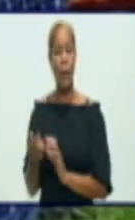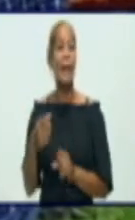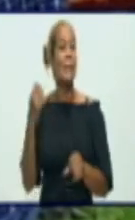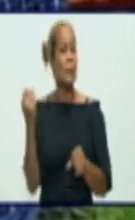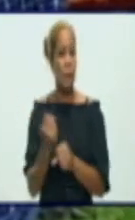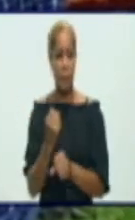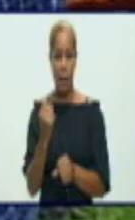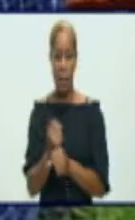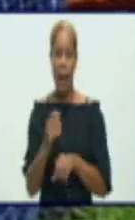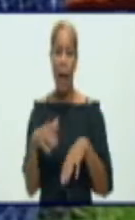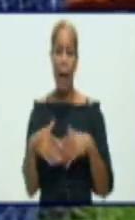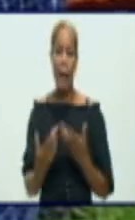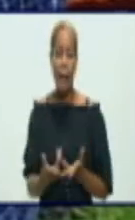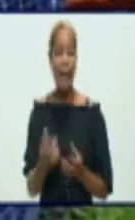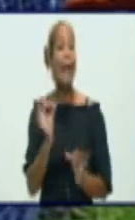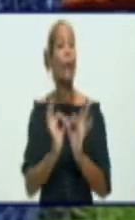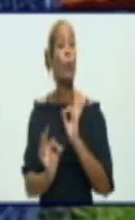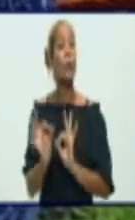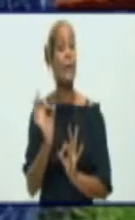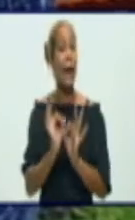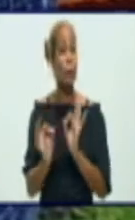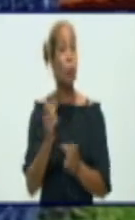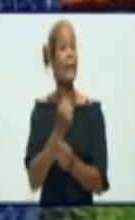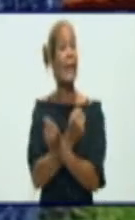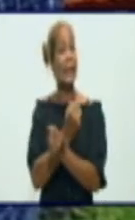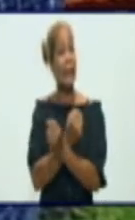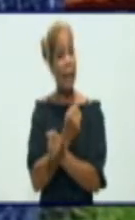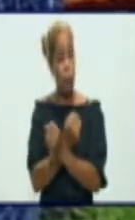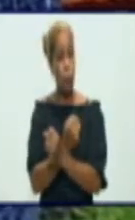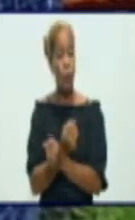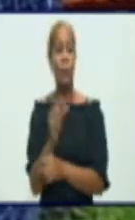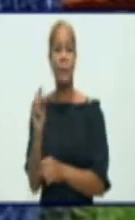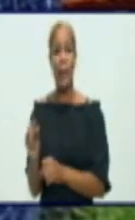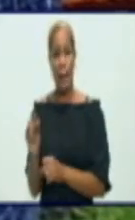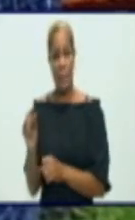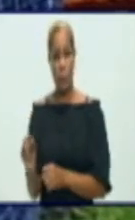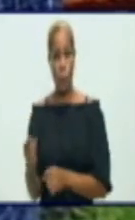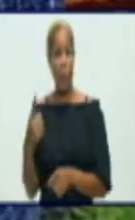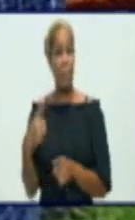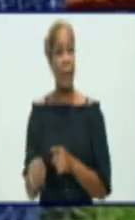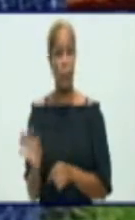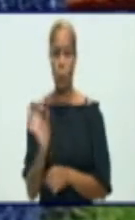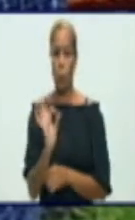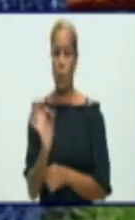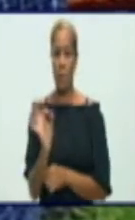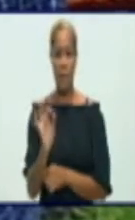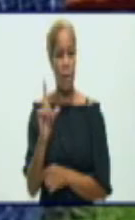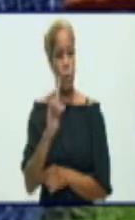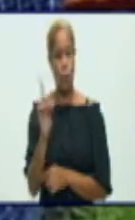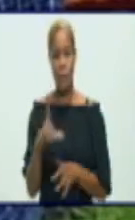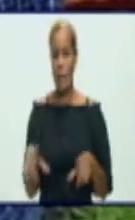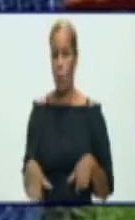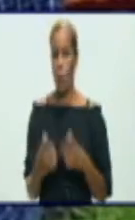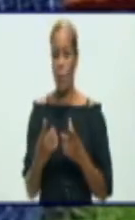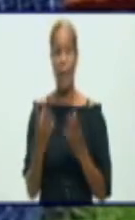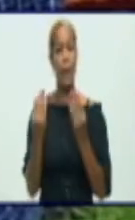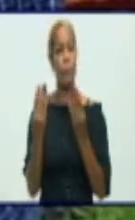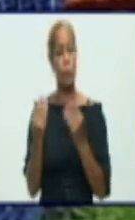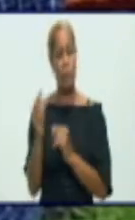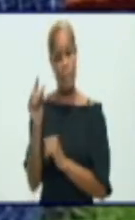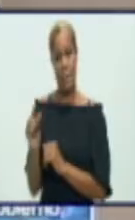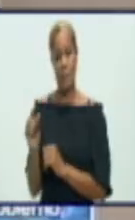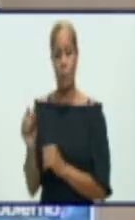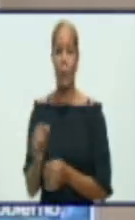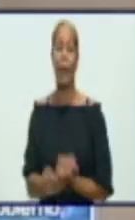la percepción del riesgo en las personas. Sin embargo, esto todavía no se cumple en un número elevado de personas. Sí, a